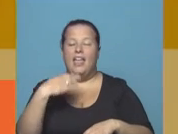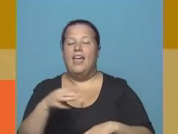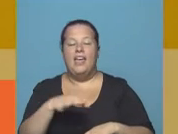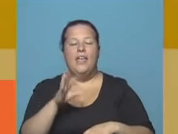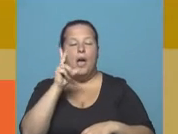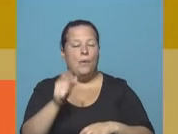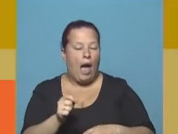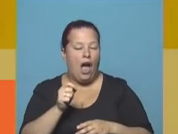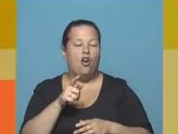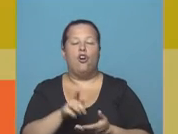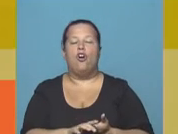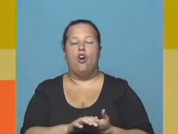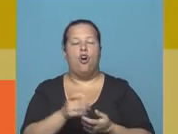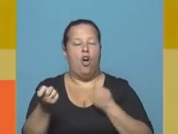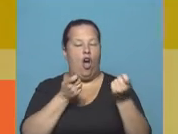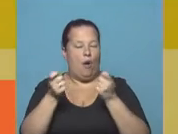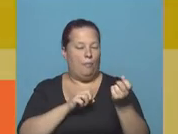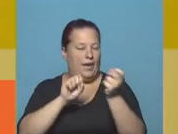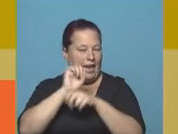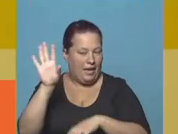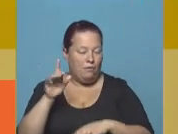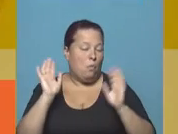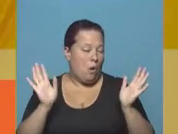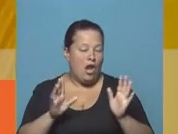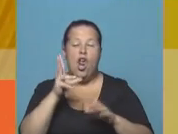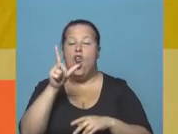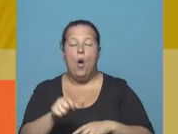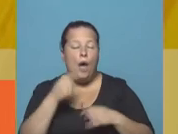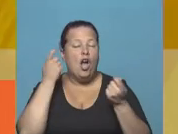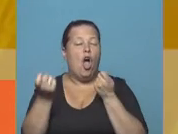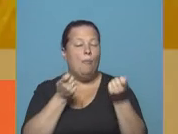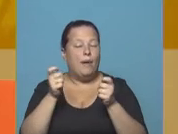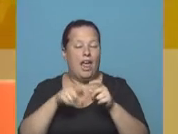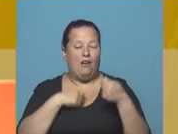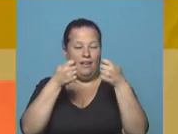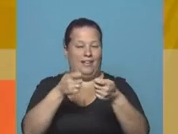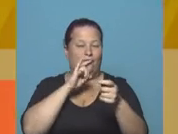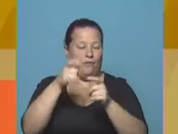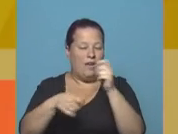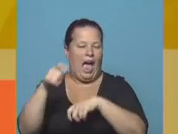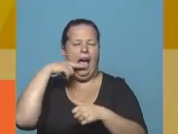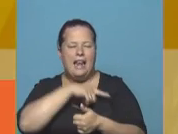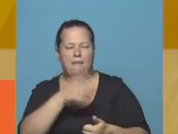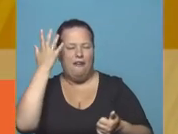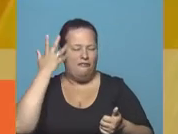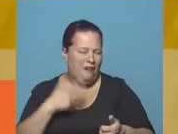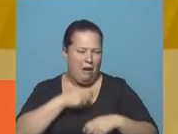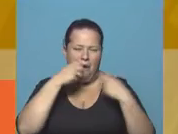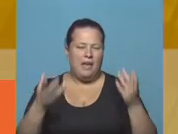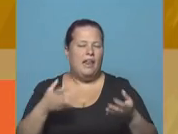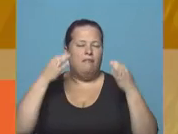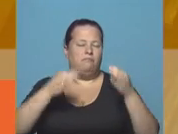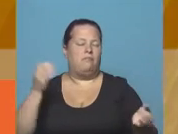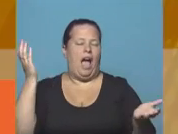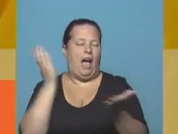haya un banco en el medio que opera como intermediario. Bueno, los bancos que operan como intermediarios, sean alemanes, franceses, son